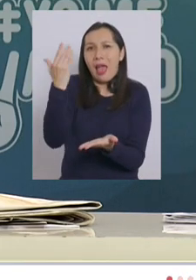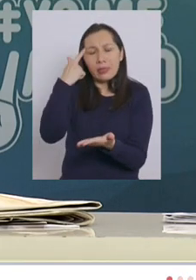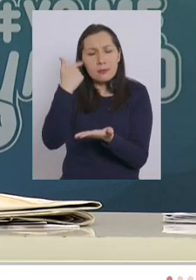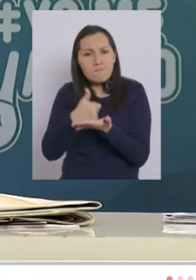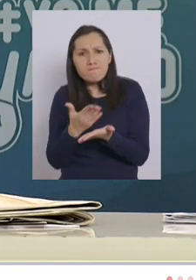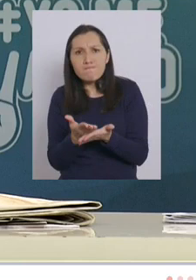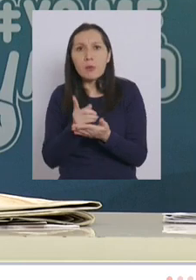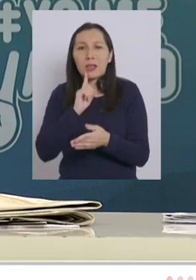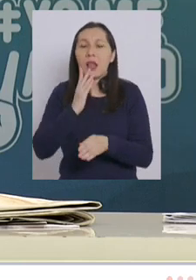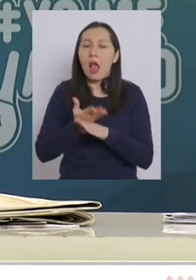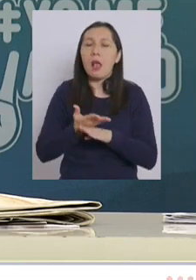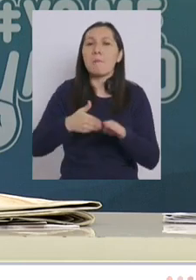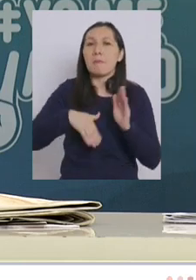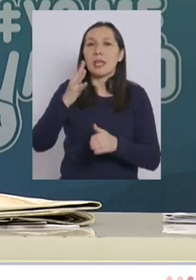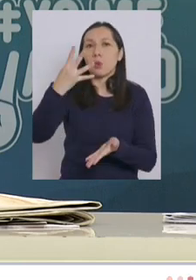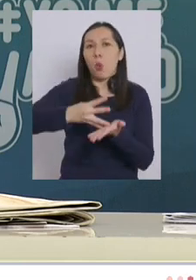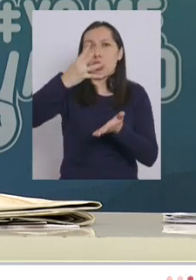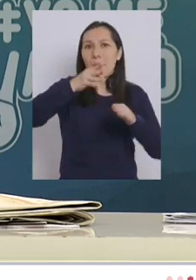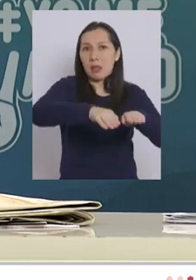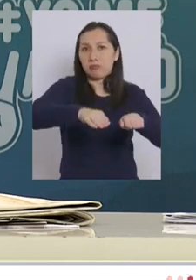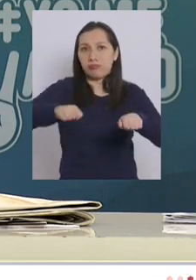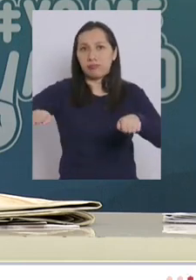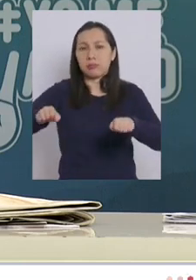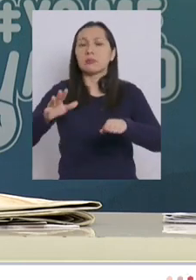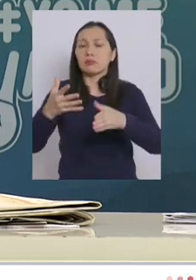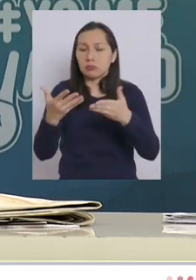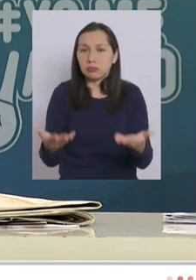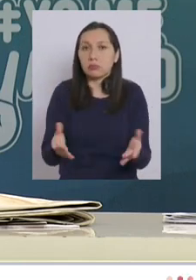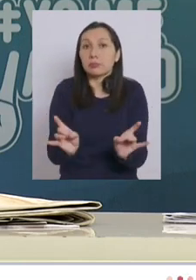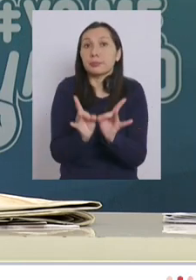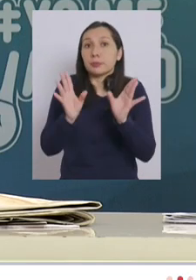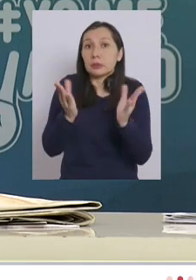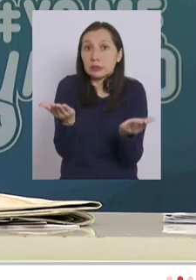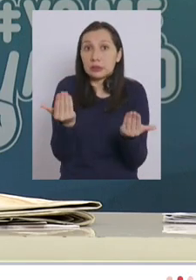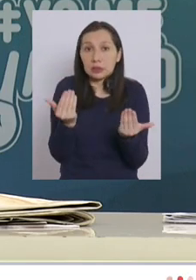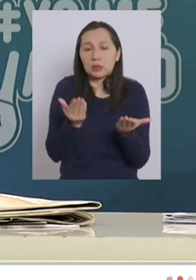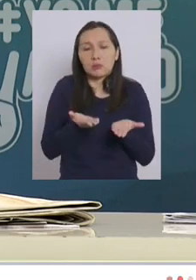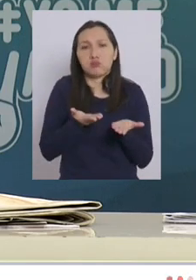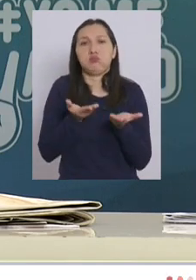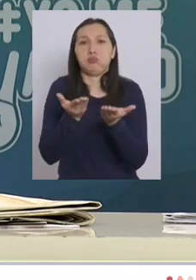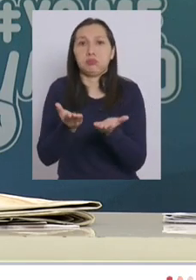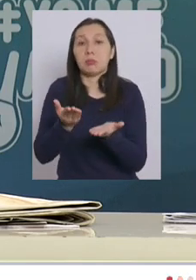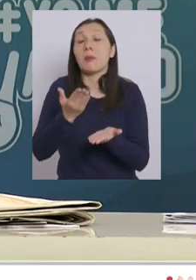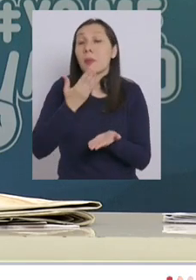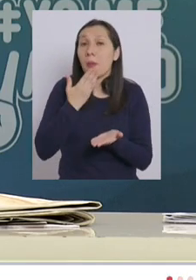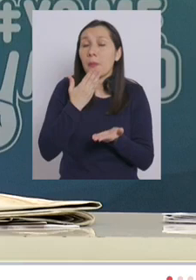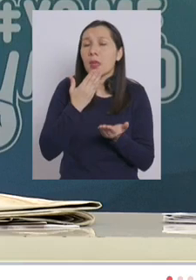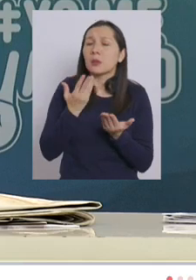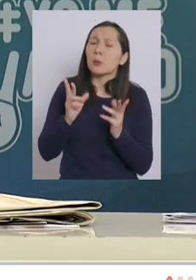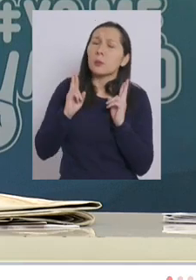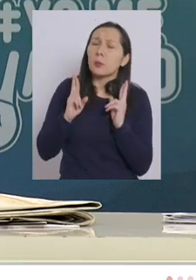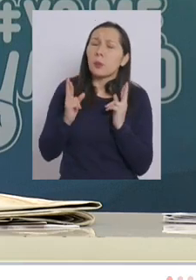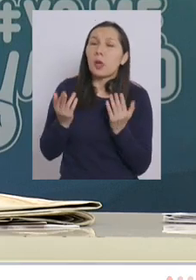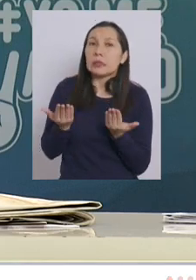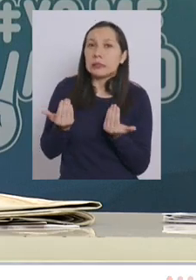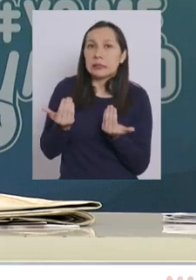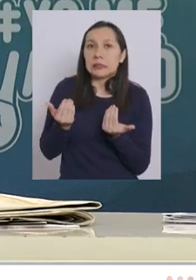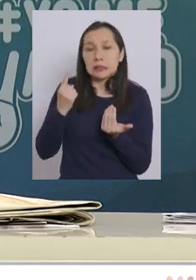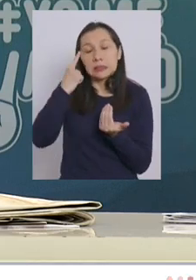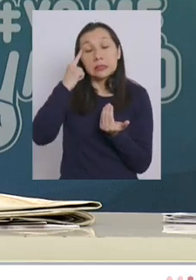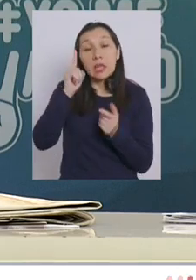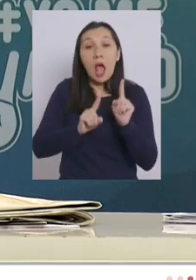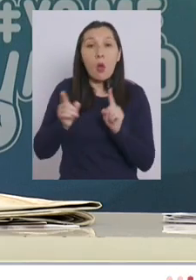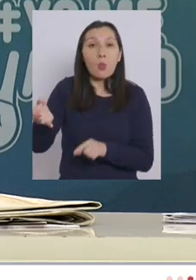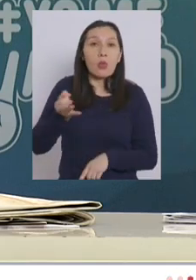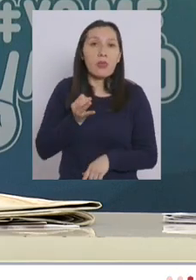vamos a tener más de 4.000 camas disponibles en el caso que sea necesario pero también tenemos la esperanza aunque